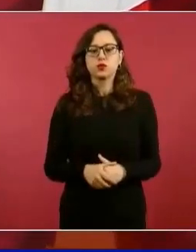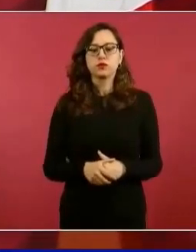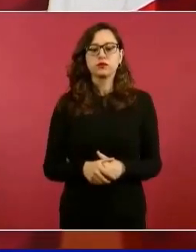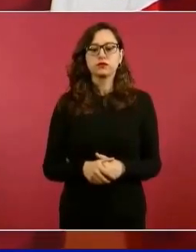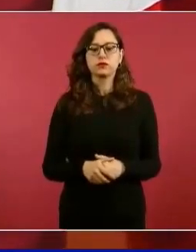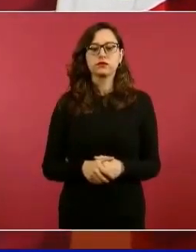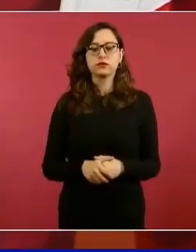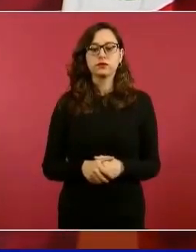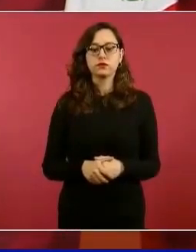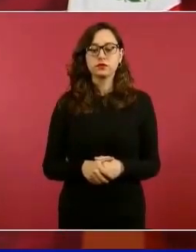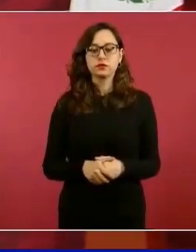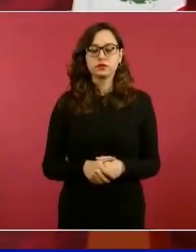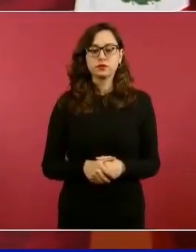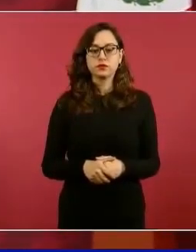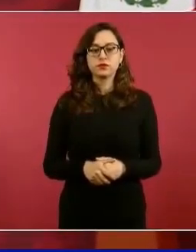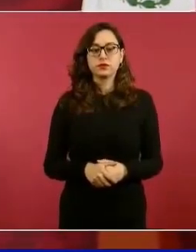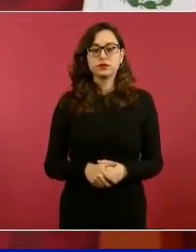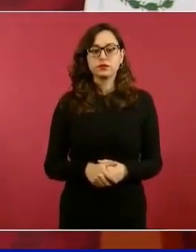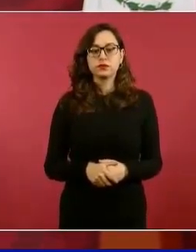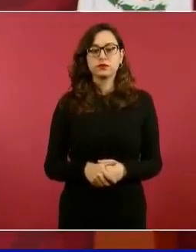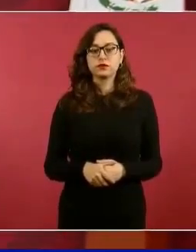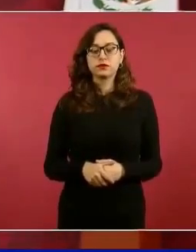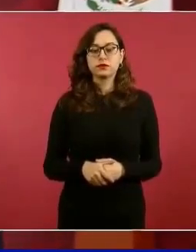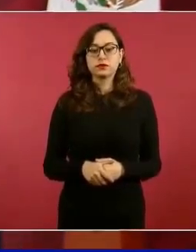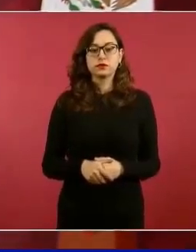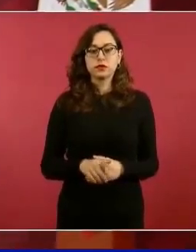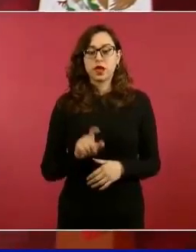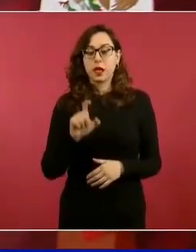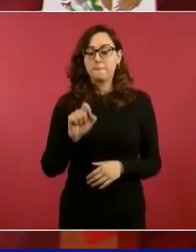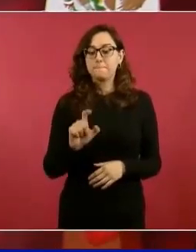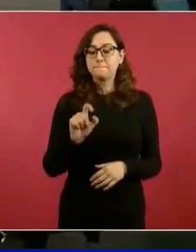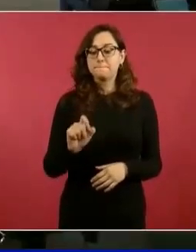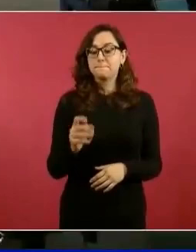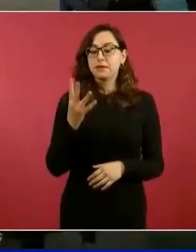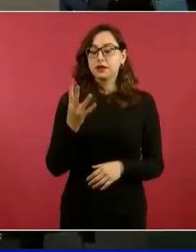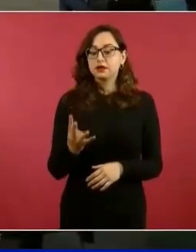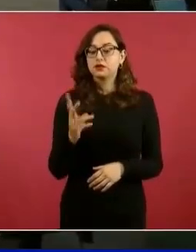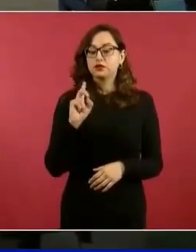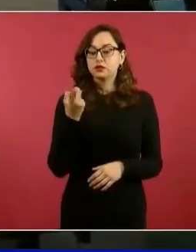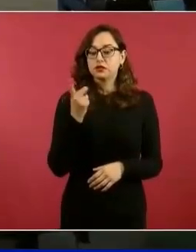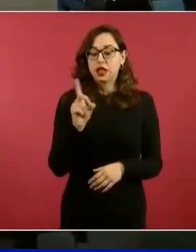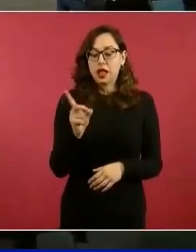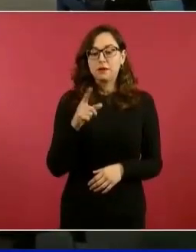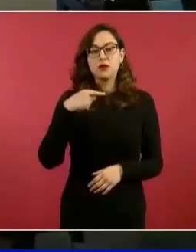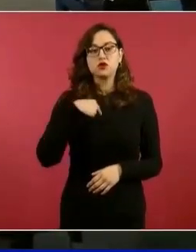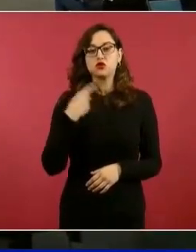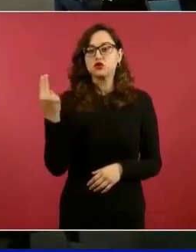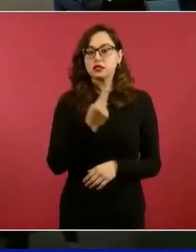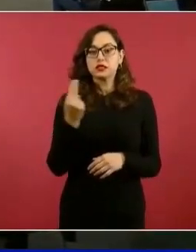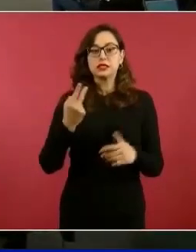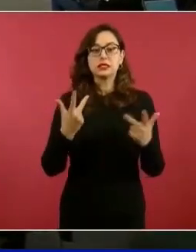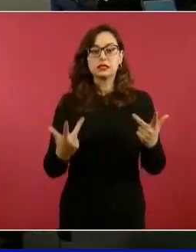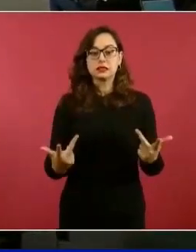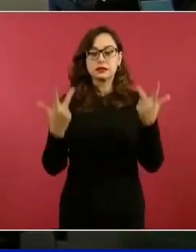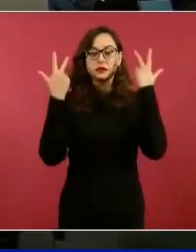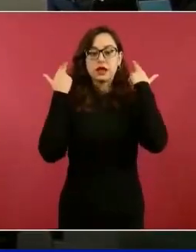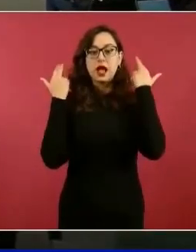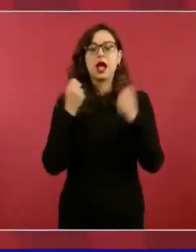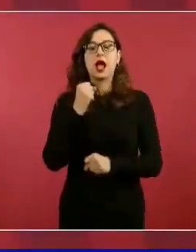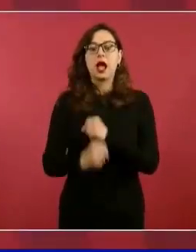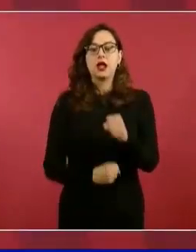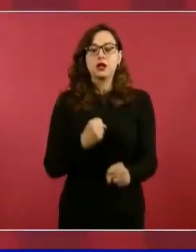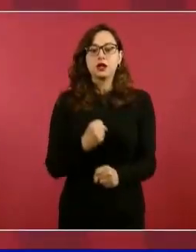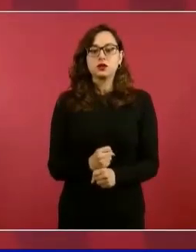Me acuerdo que me fui a cortar el pelo el 24 de diciembre, 1990,